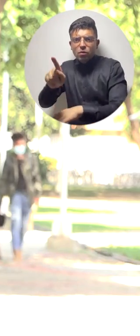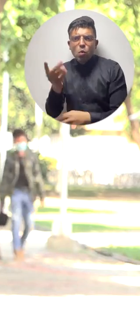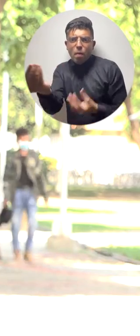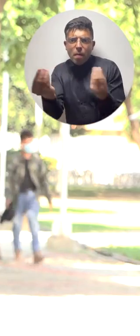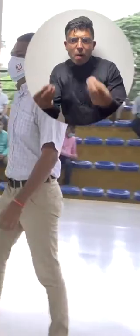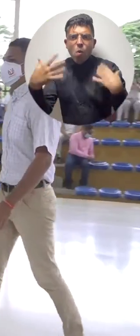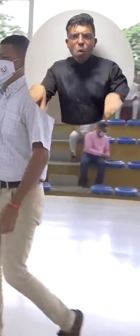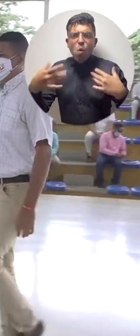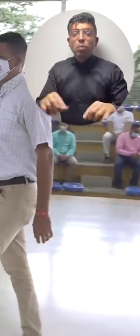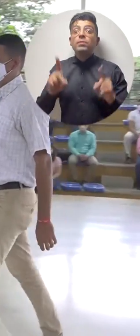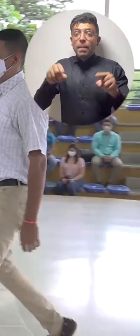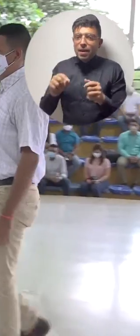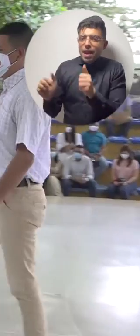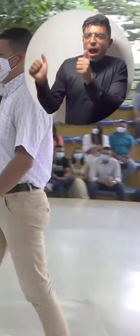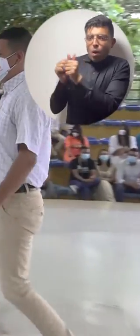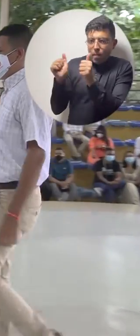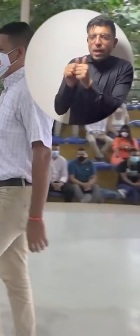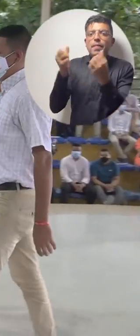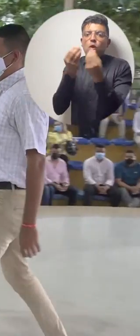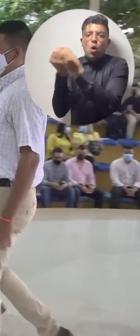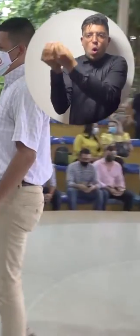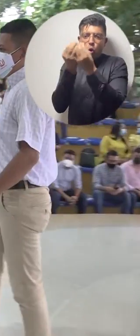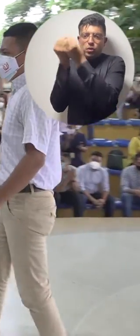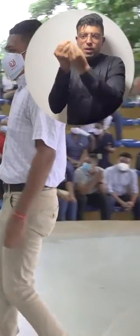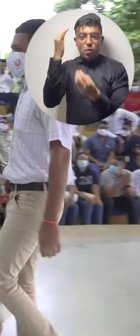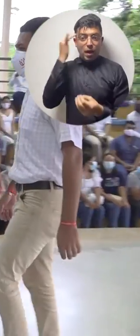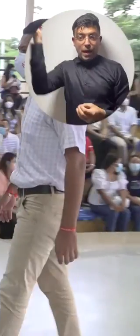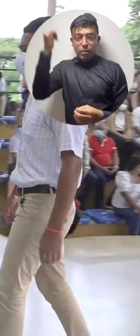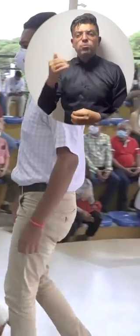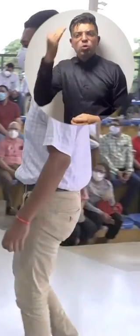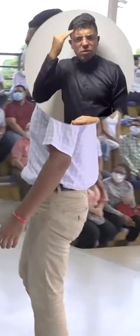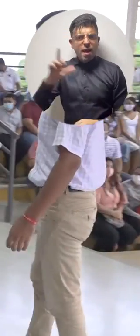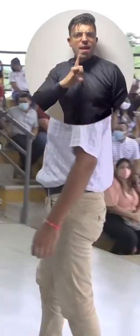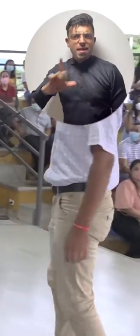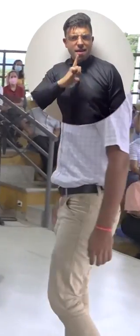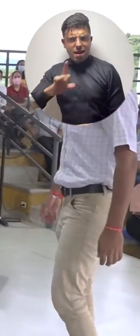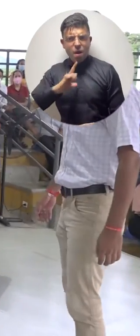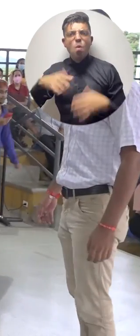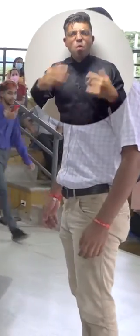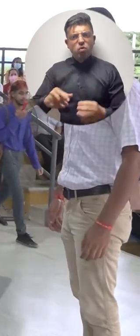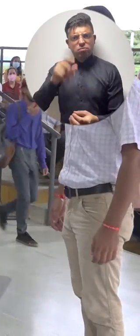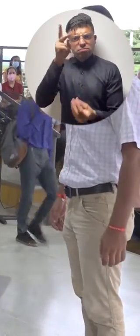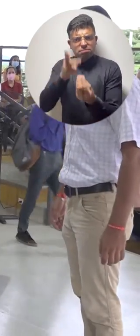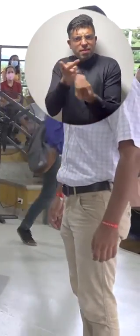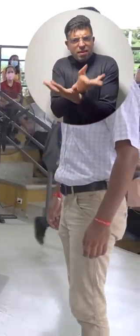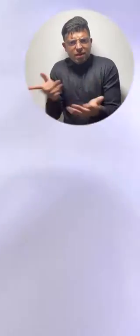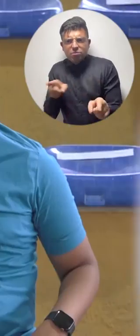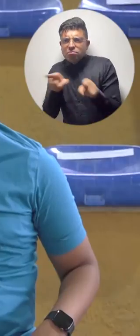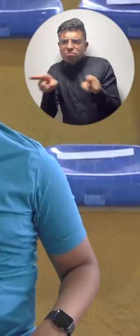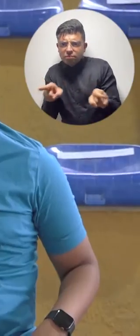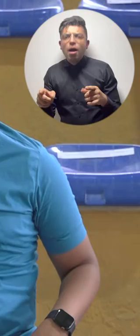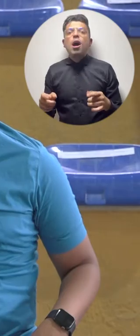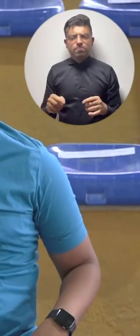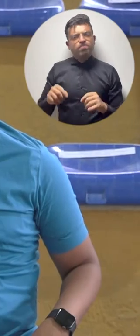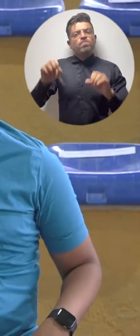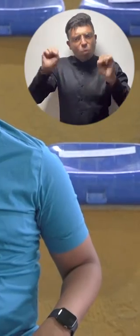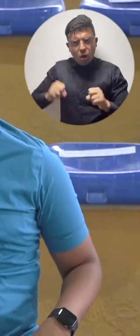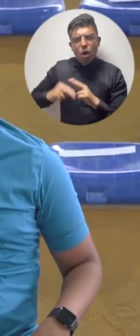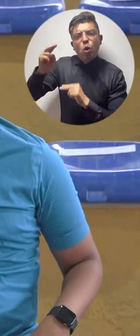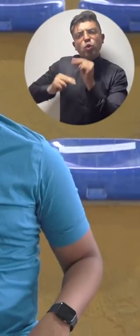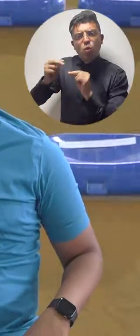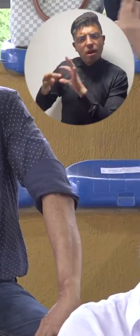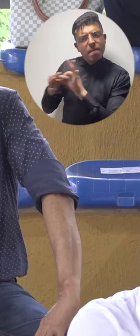facultades. Igualmente tenemos acompañamiento en el Consejo Académico y sé que cada uno de estos liderazgos, que son diversos, vamos a poder